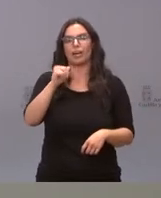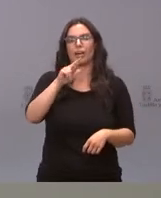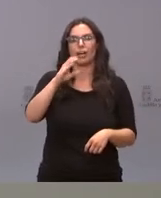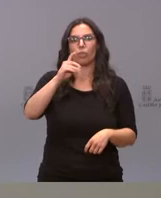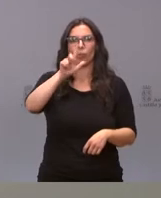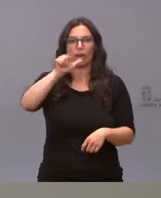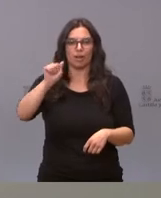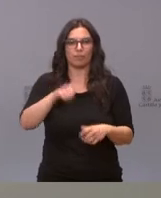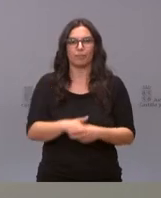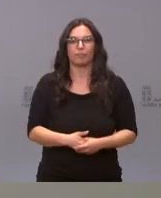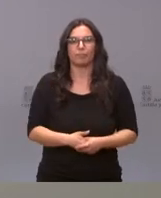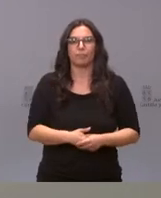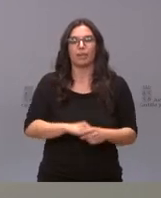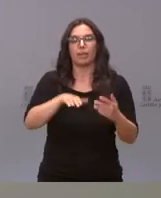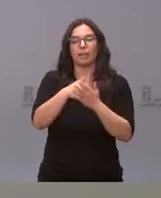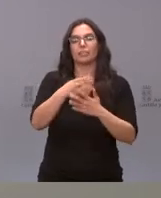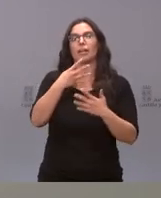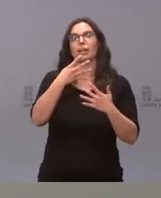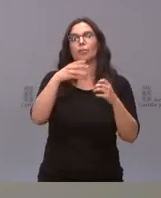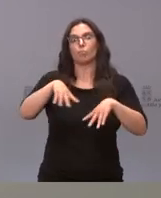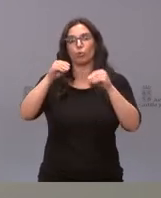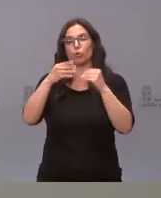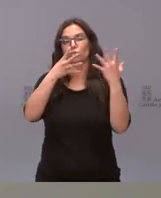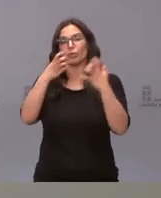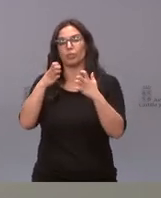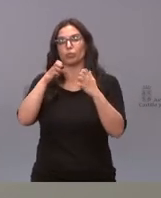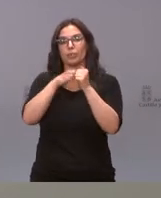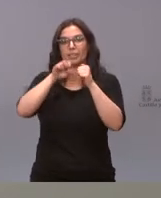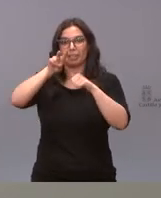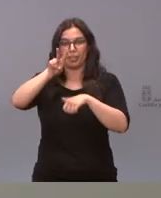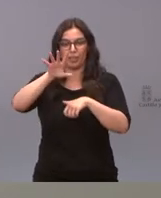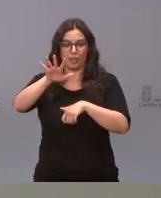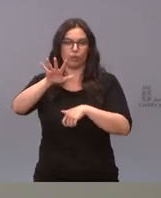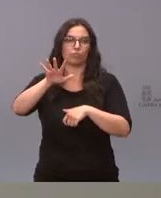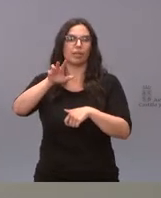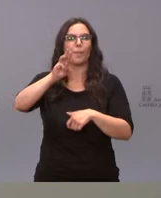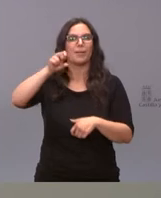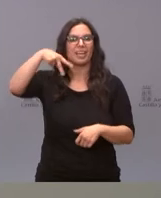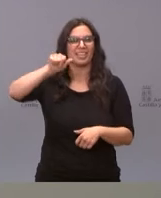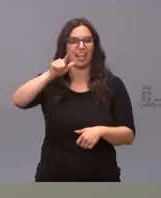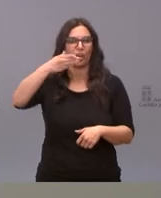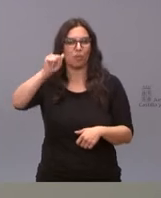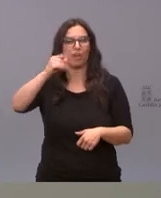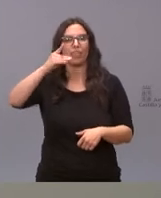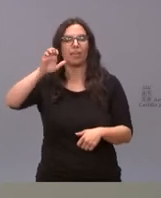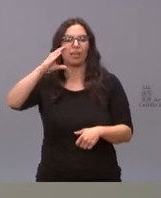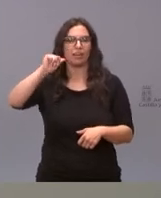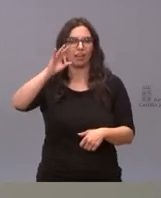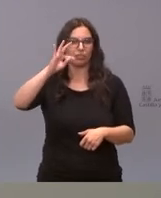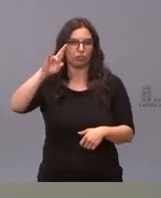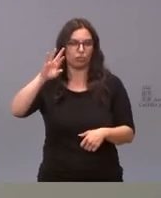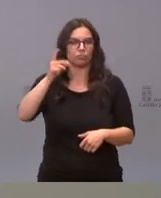919, a Burgos 925, por Peñalba de Castro, en la provincia de Burgos. Son 308.323